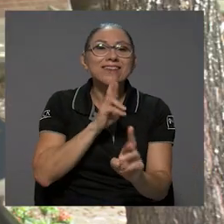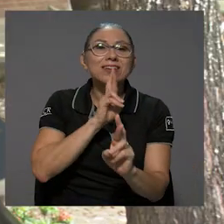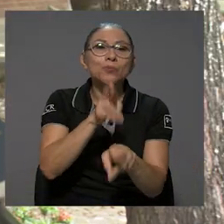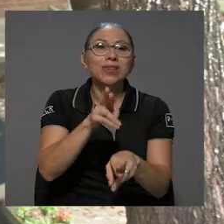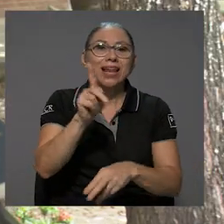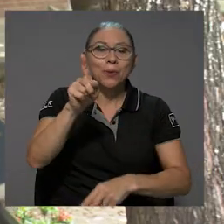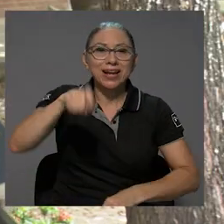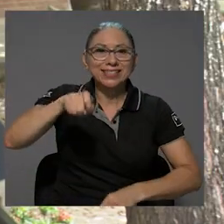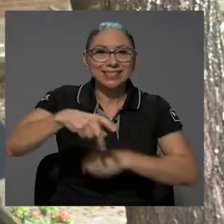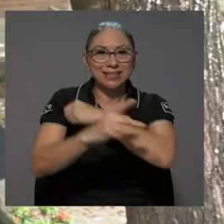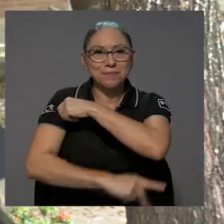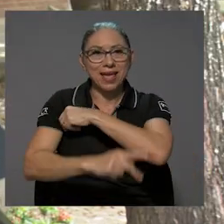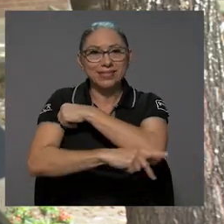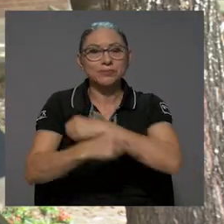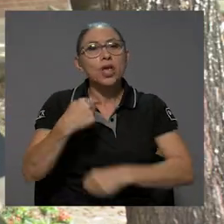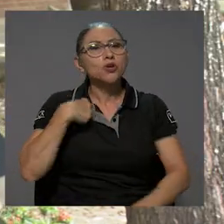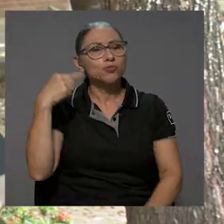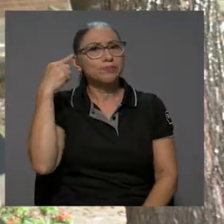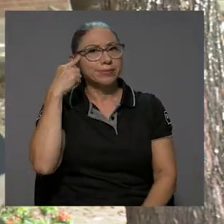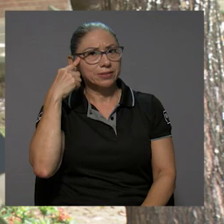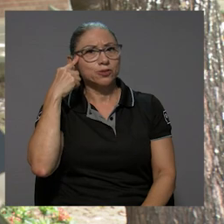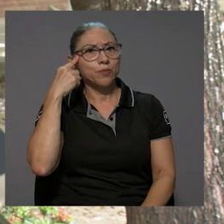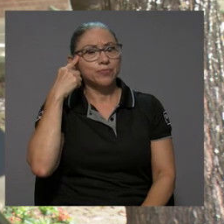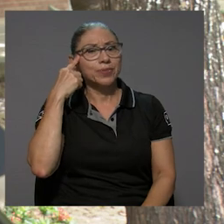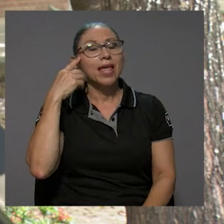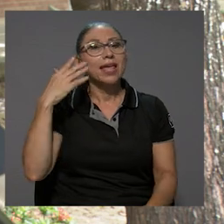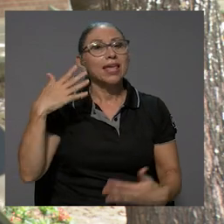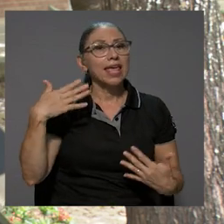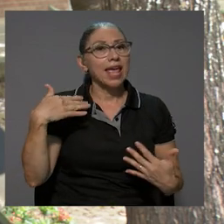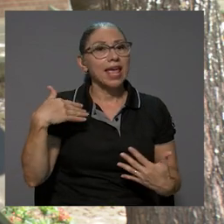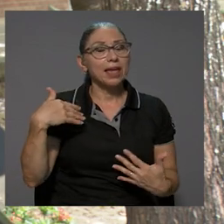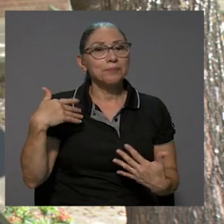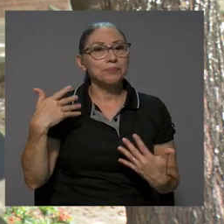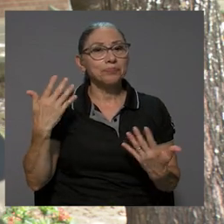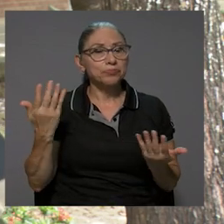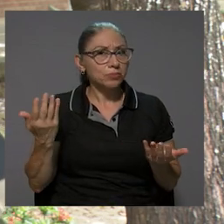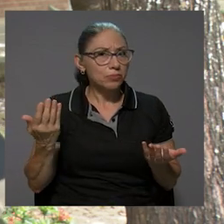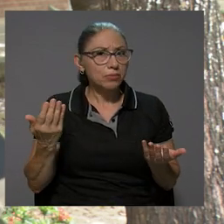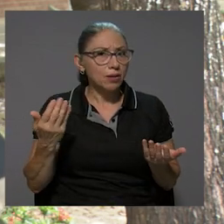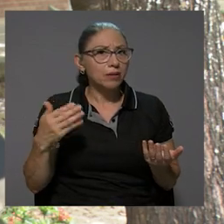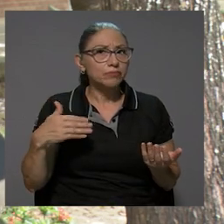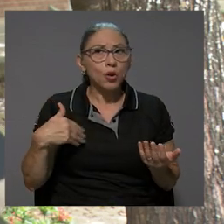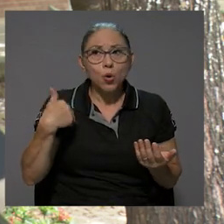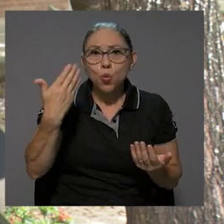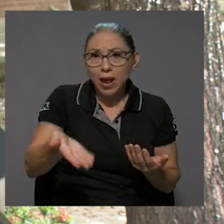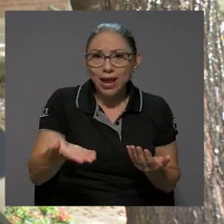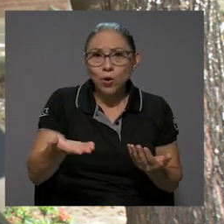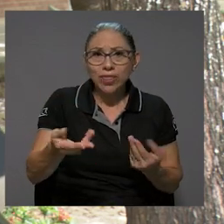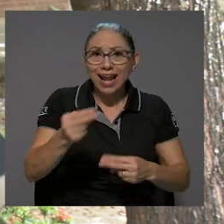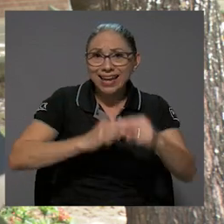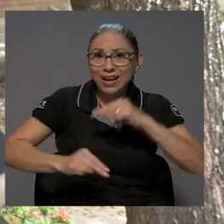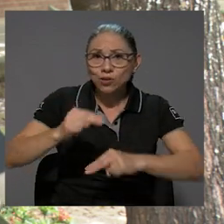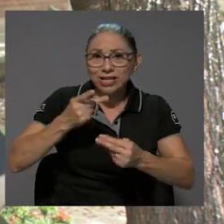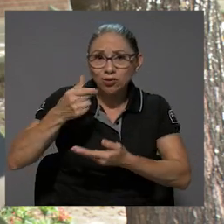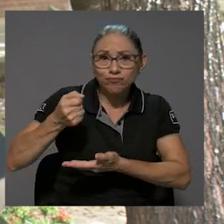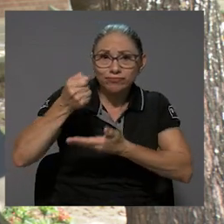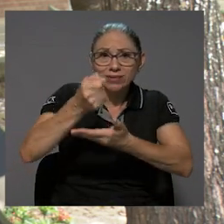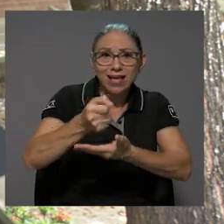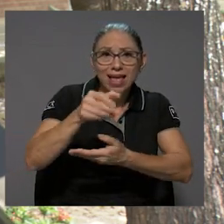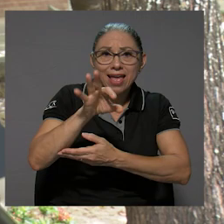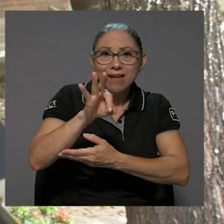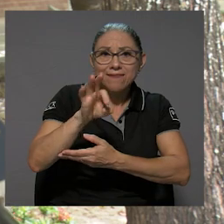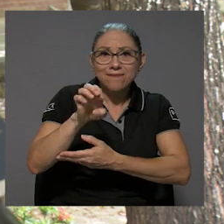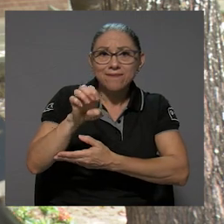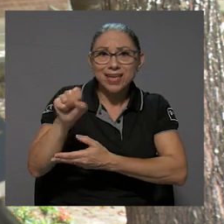a una necesidad país. Yo pienso que luego de la negociación del FES,